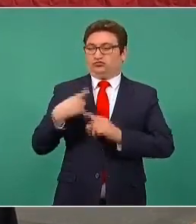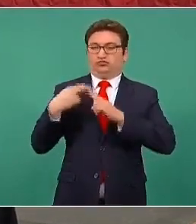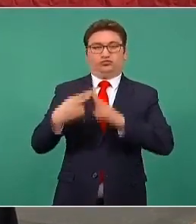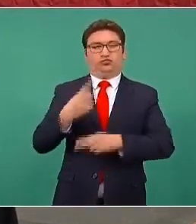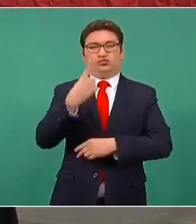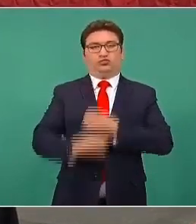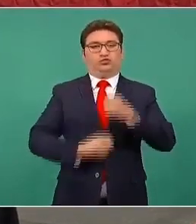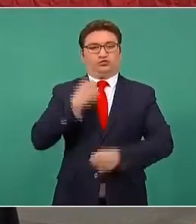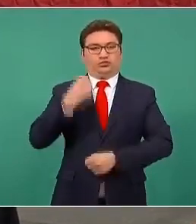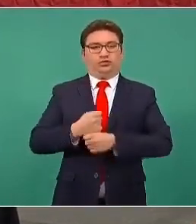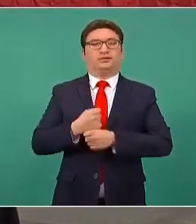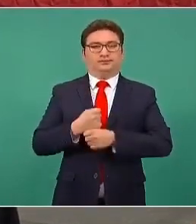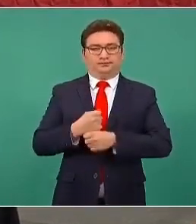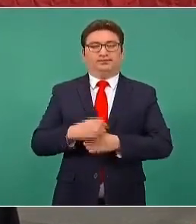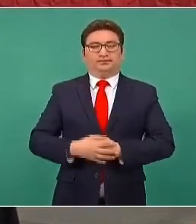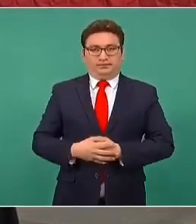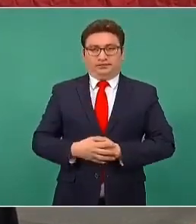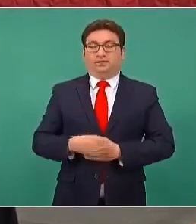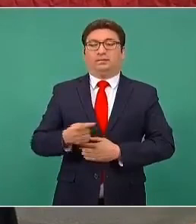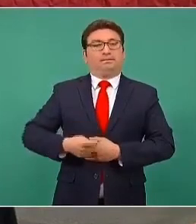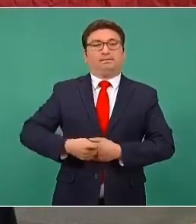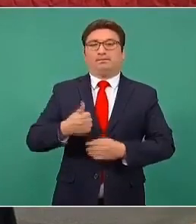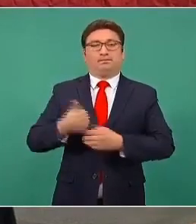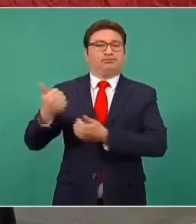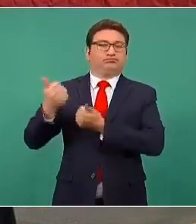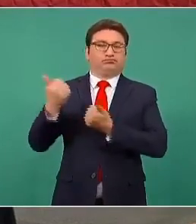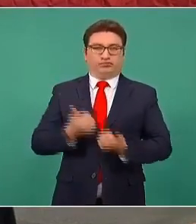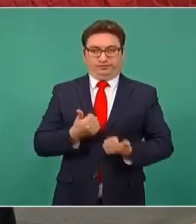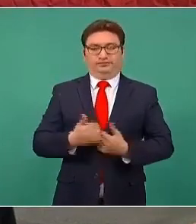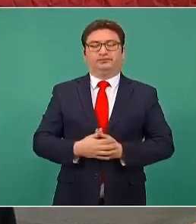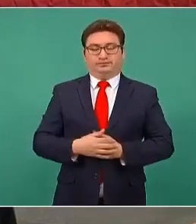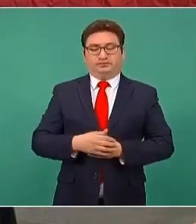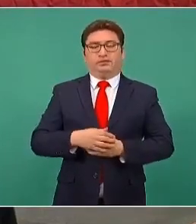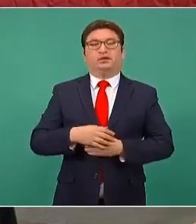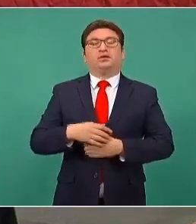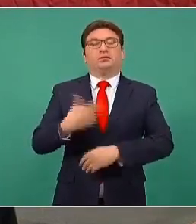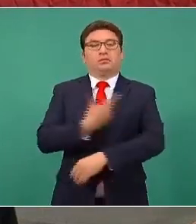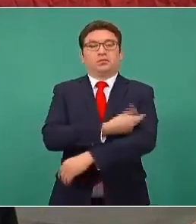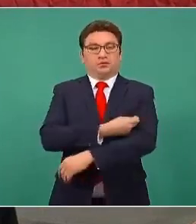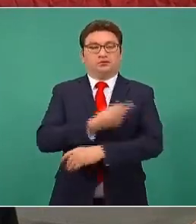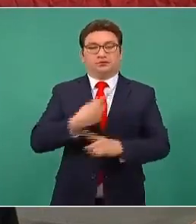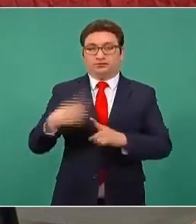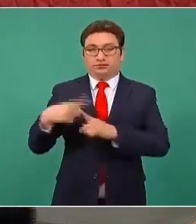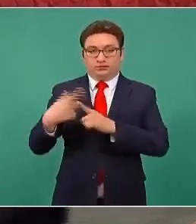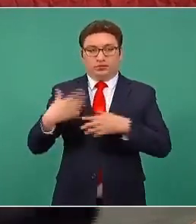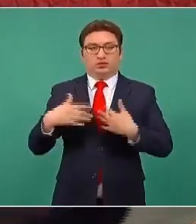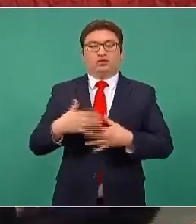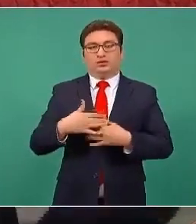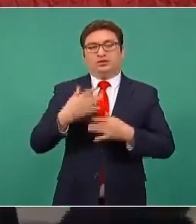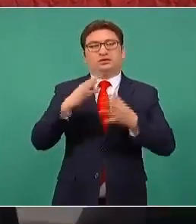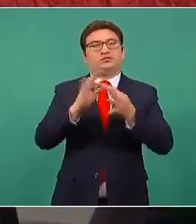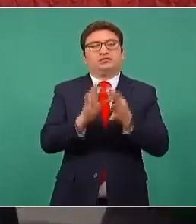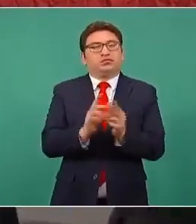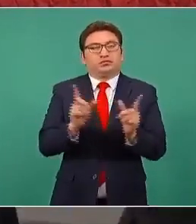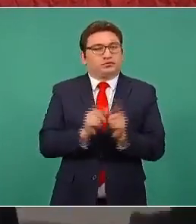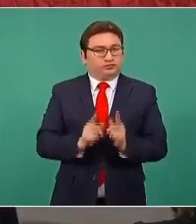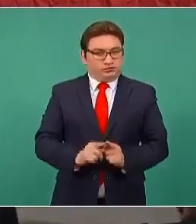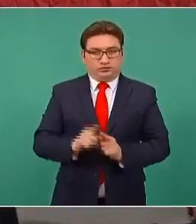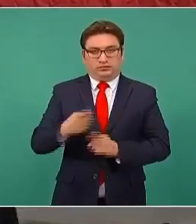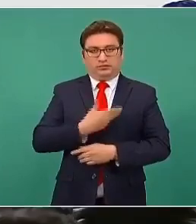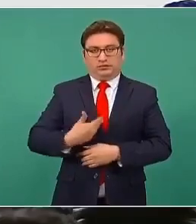de que llegó el primer envío de vacunas, síntesis muy apretada que me pidió el presidente que les compartiera,